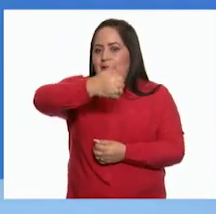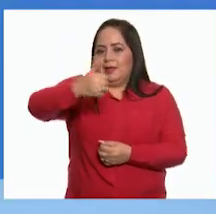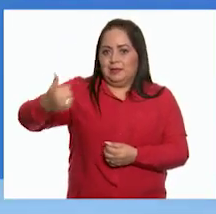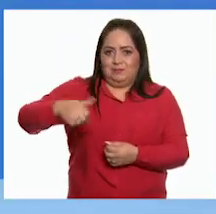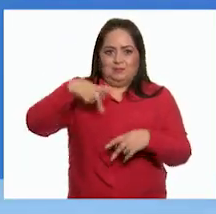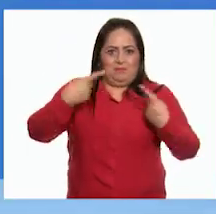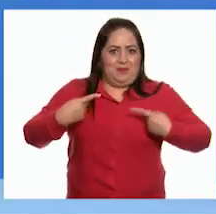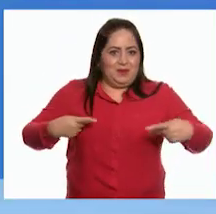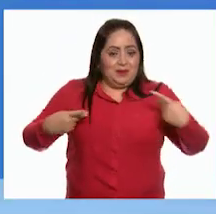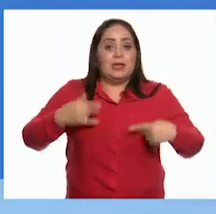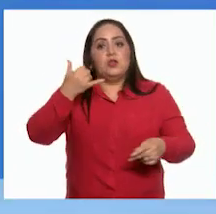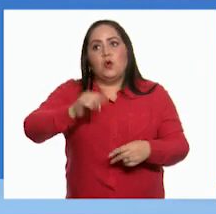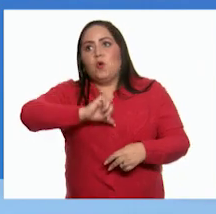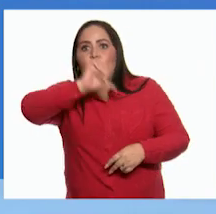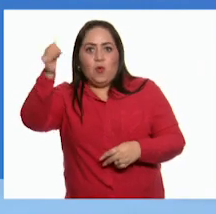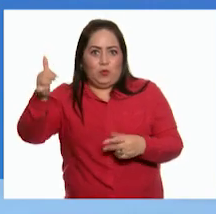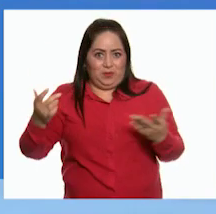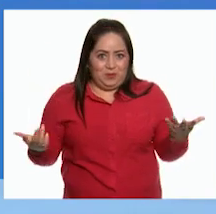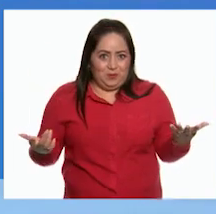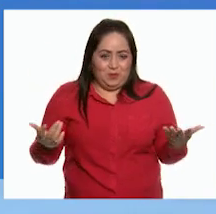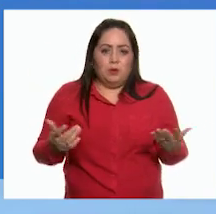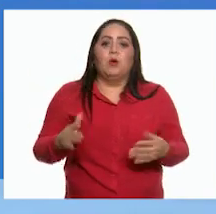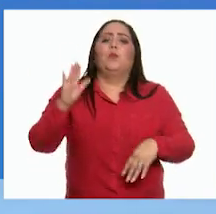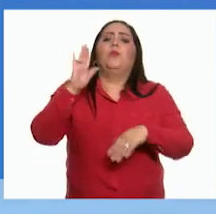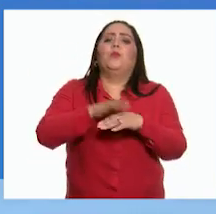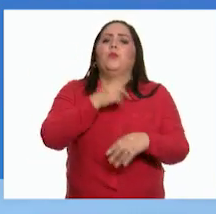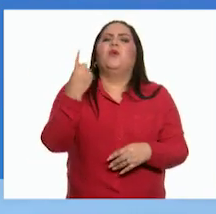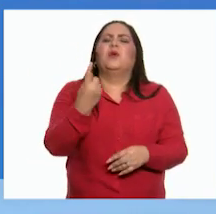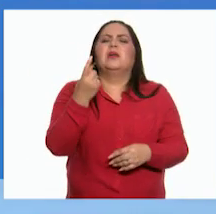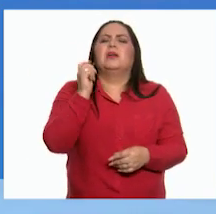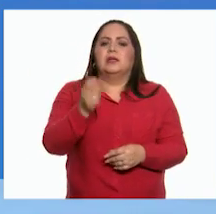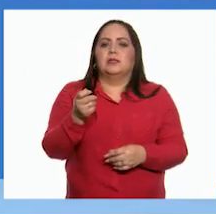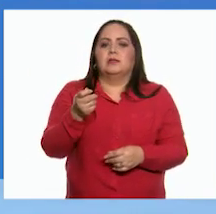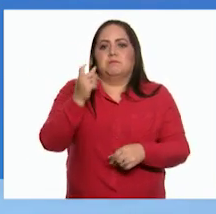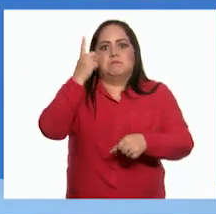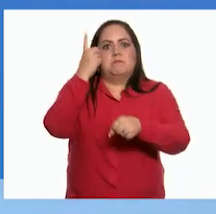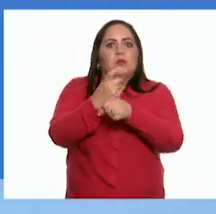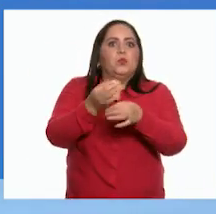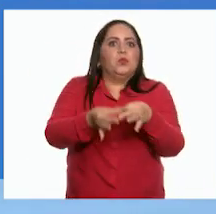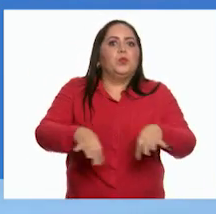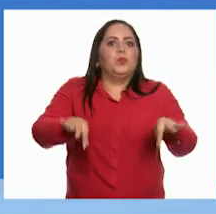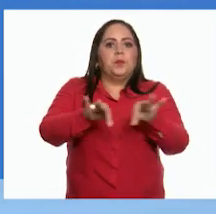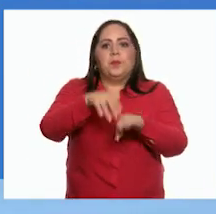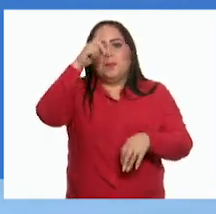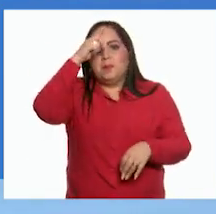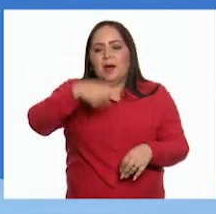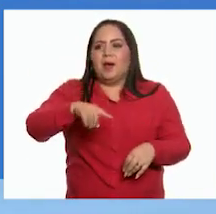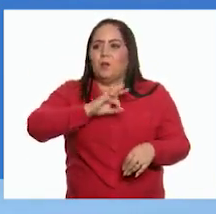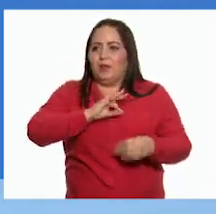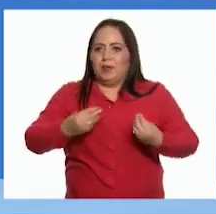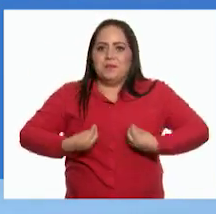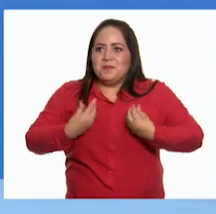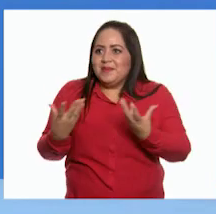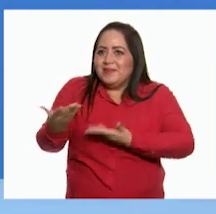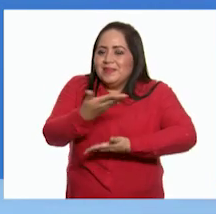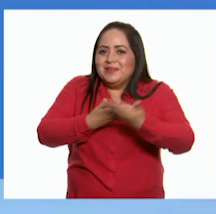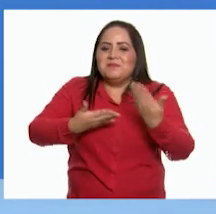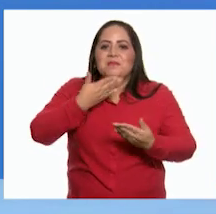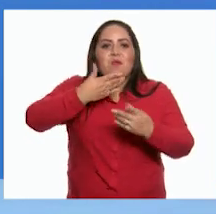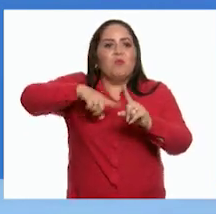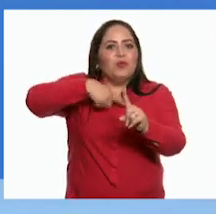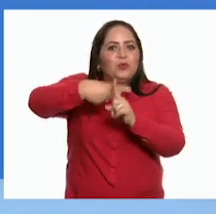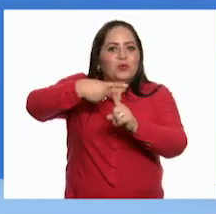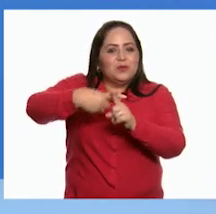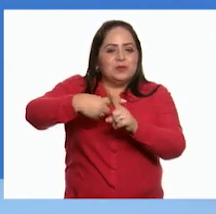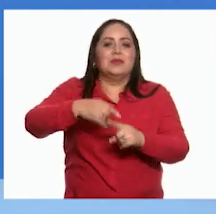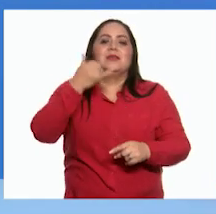propios Y de otras personas Porque representan una base fundamental Para convivir de manera positiva